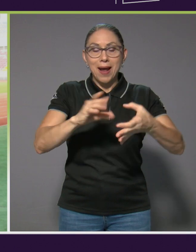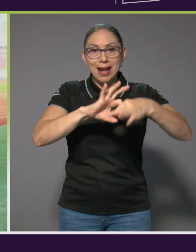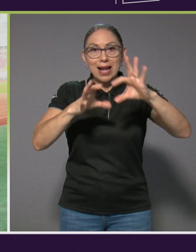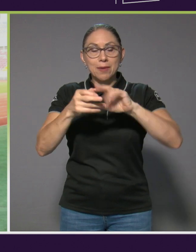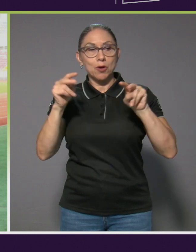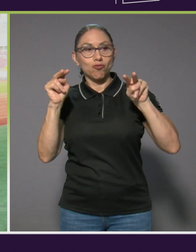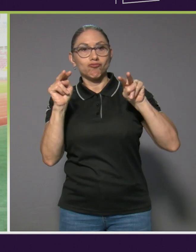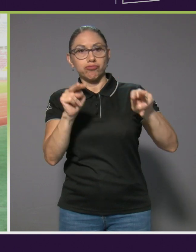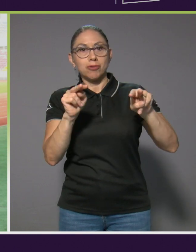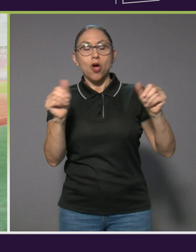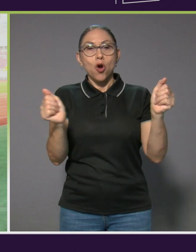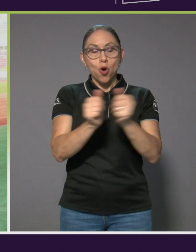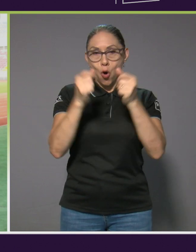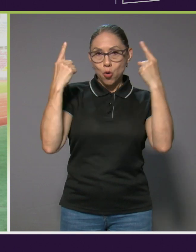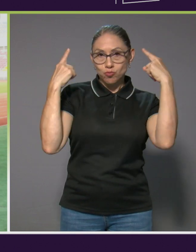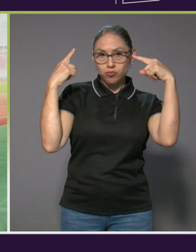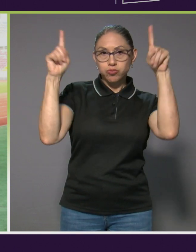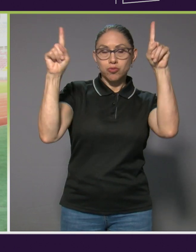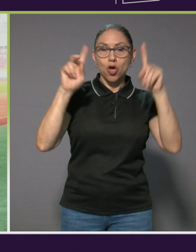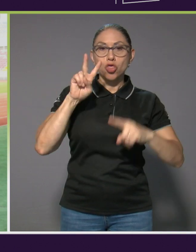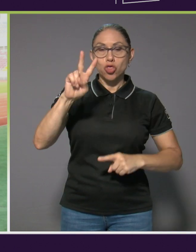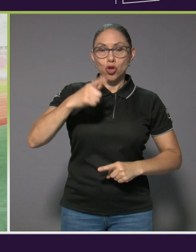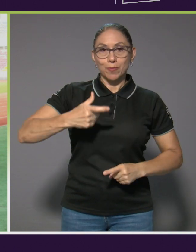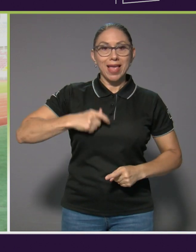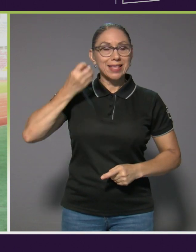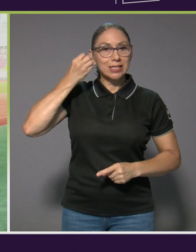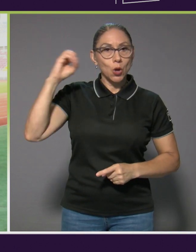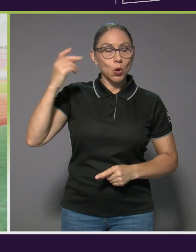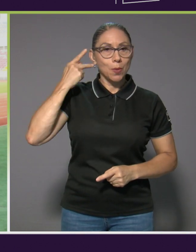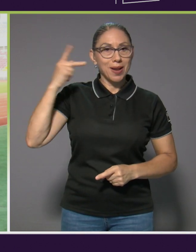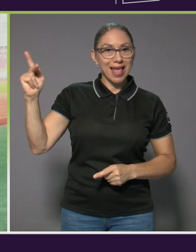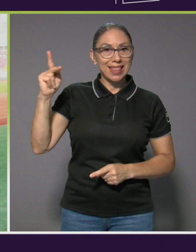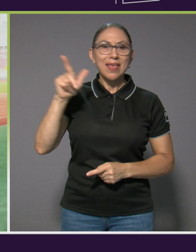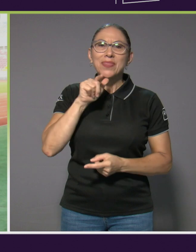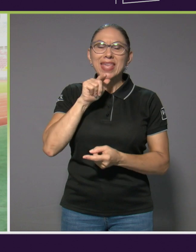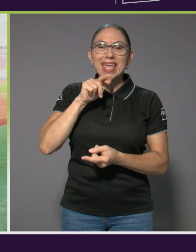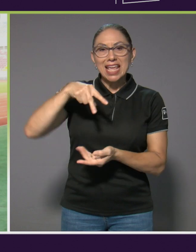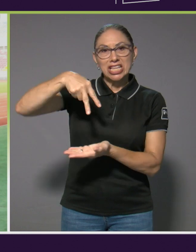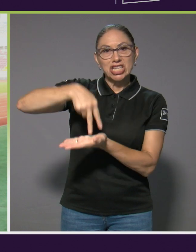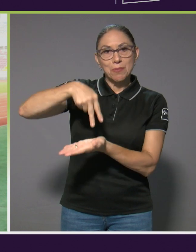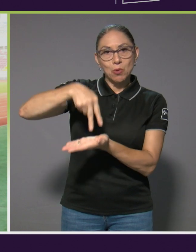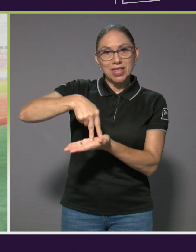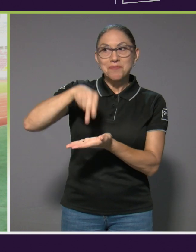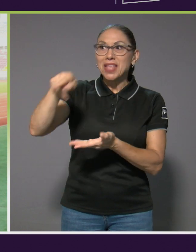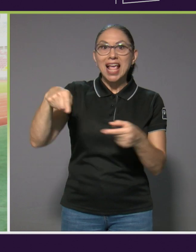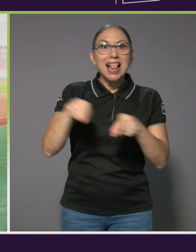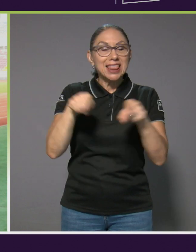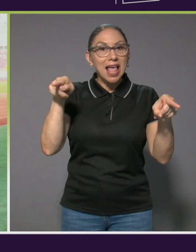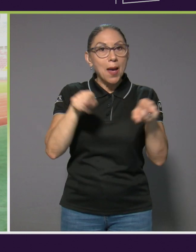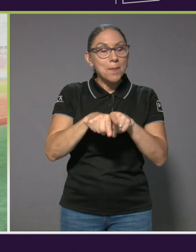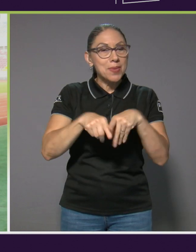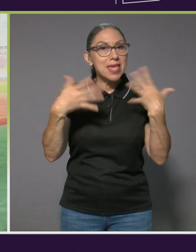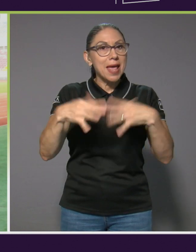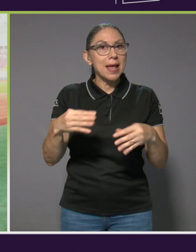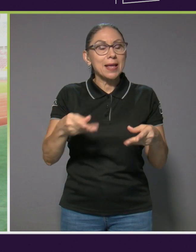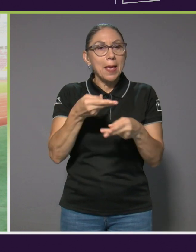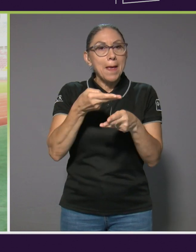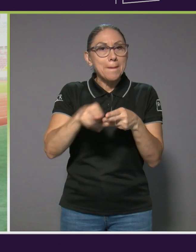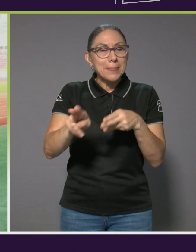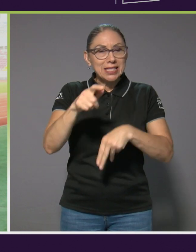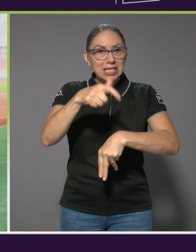de dos medallas de oro y plata de Sherman Wittie, quien además batió récord paralímpico en la ciudad nipona.